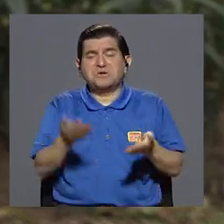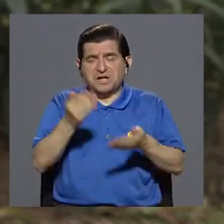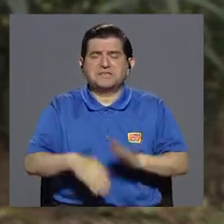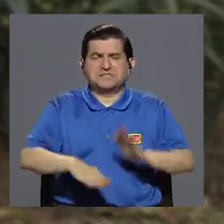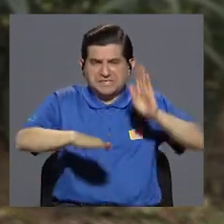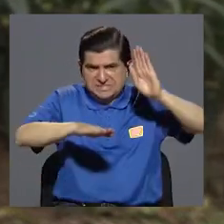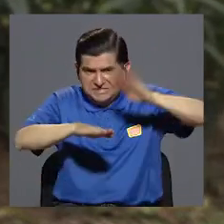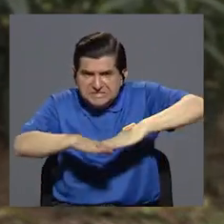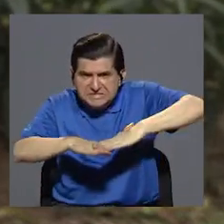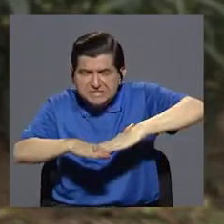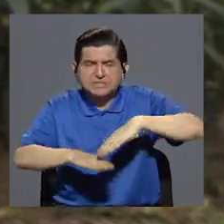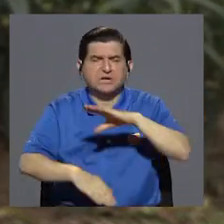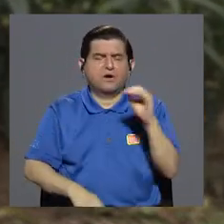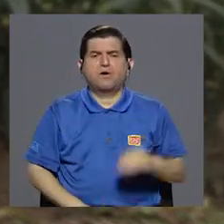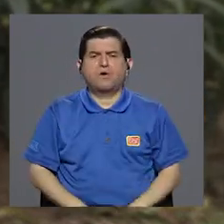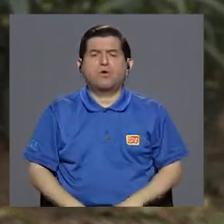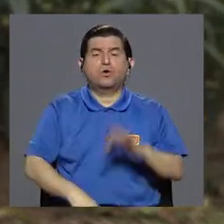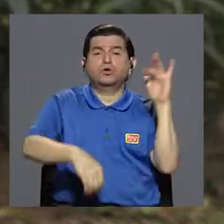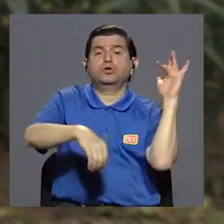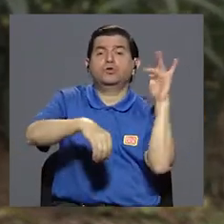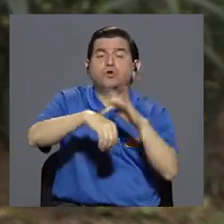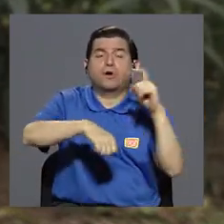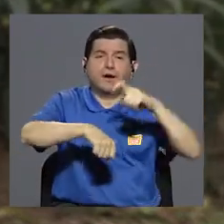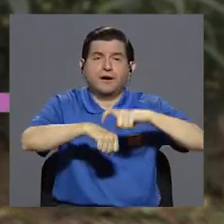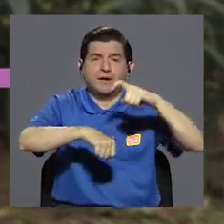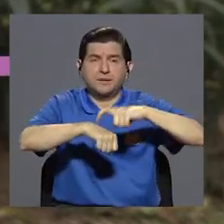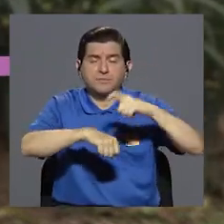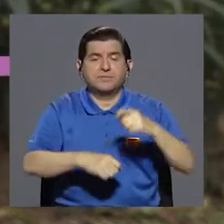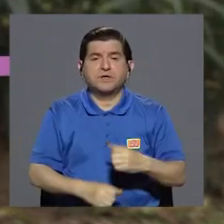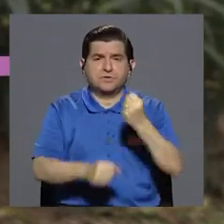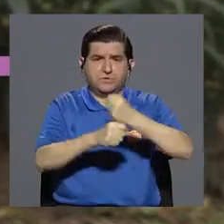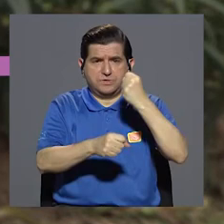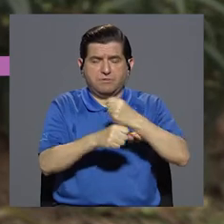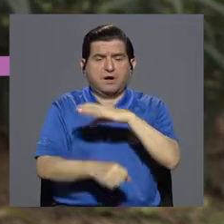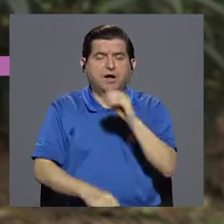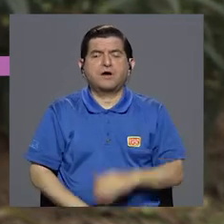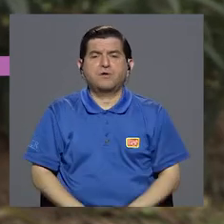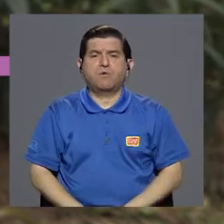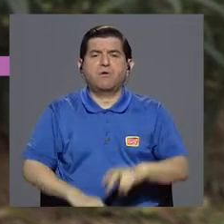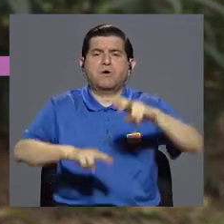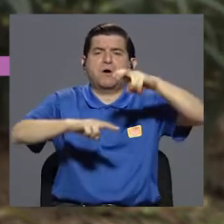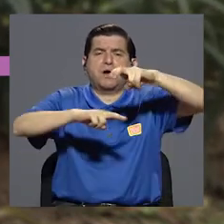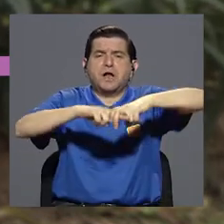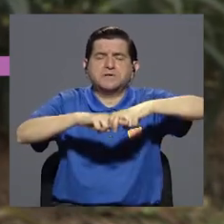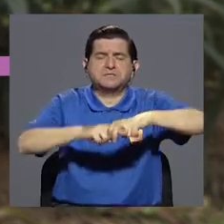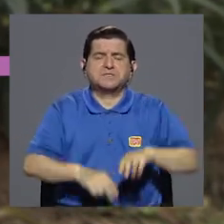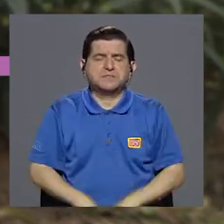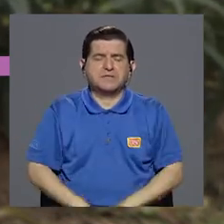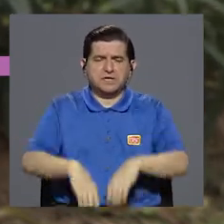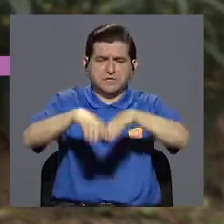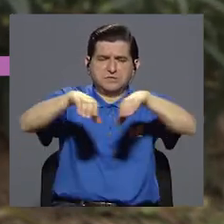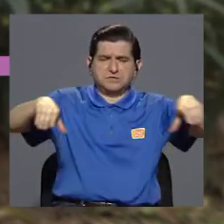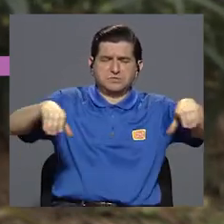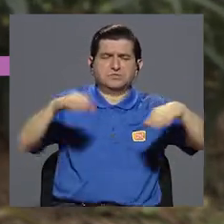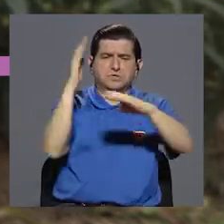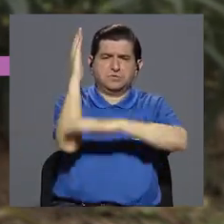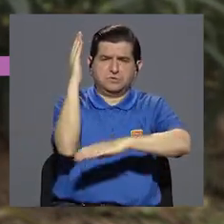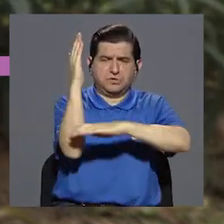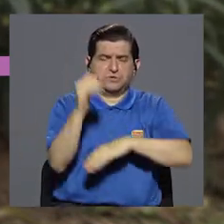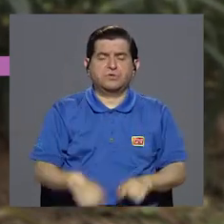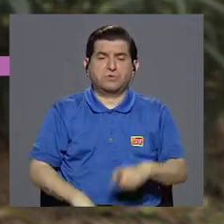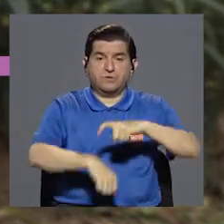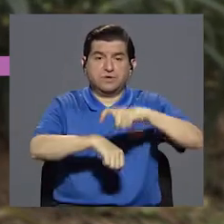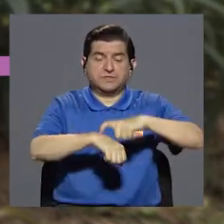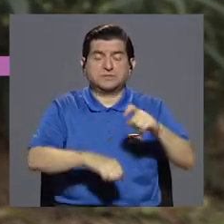serpiente o haciendo trabajo agrícola la toca o sentándose sobre un tronco o una piedra la maja también. Y